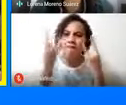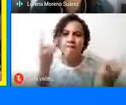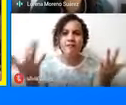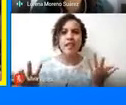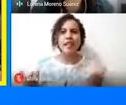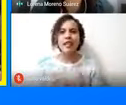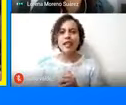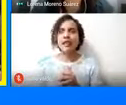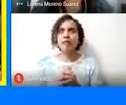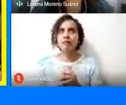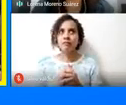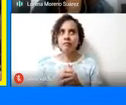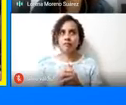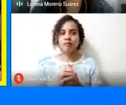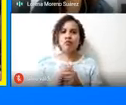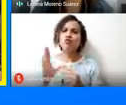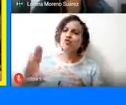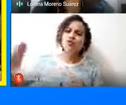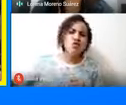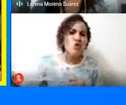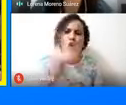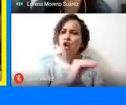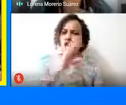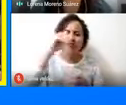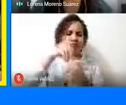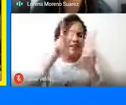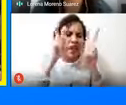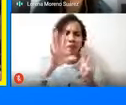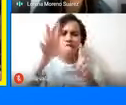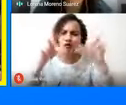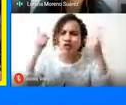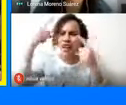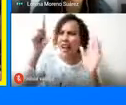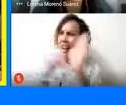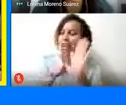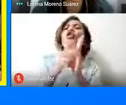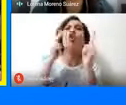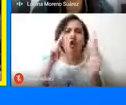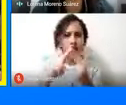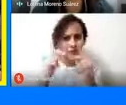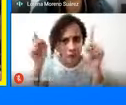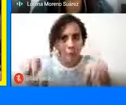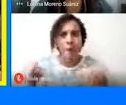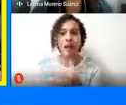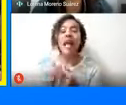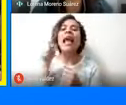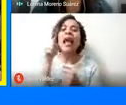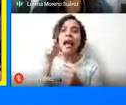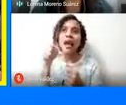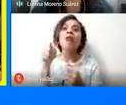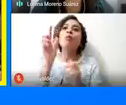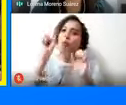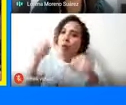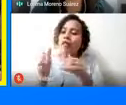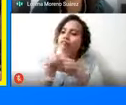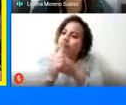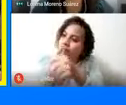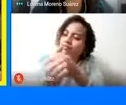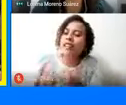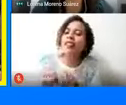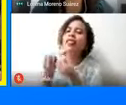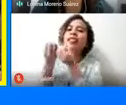todo en materia turística la legislación la conocen, entonces pueden orientar y dar